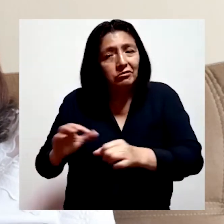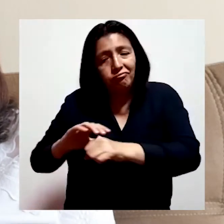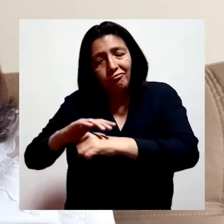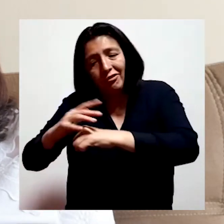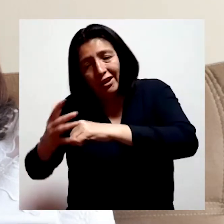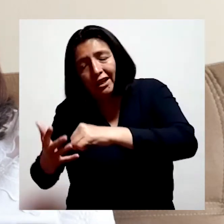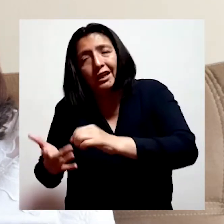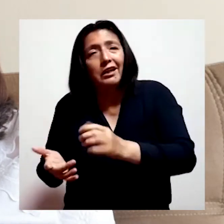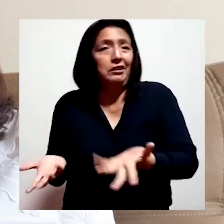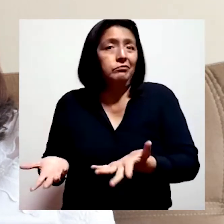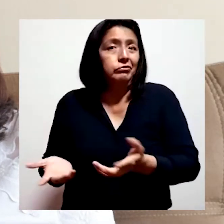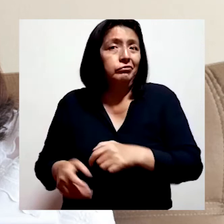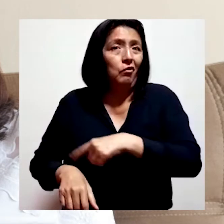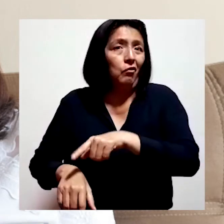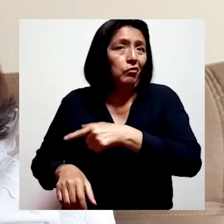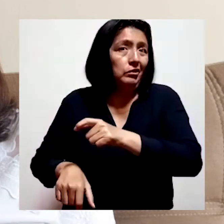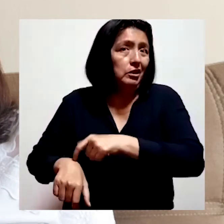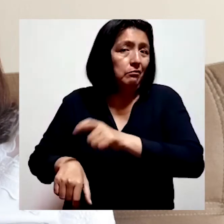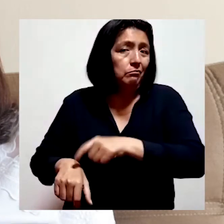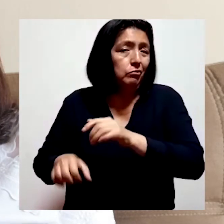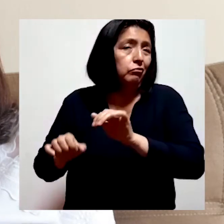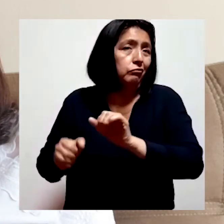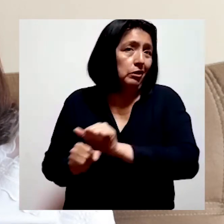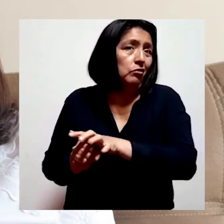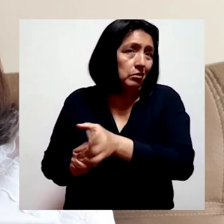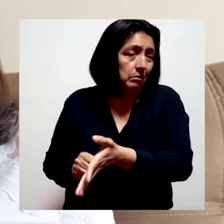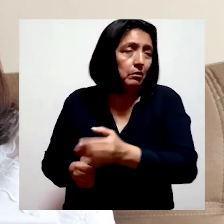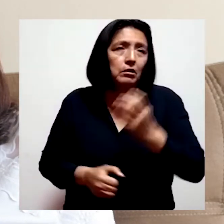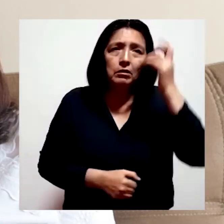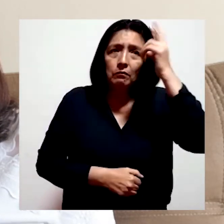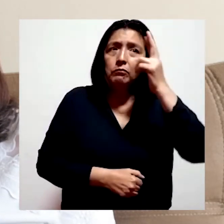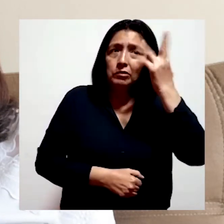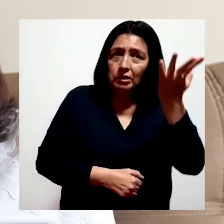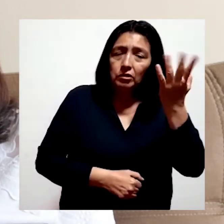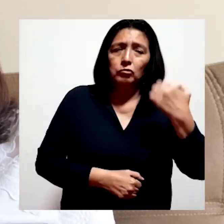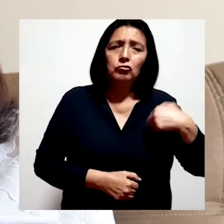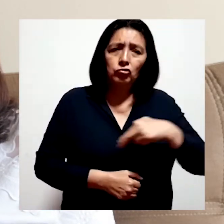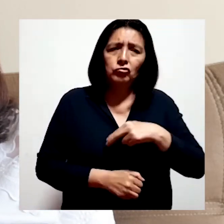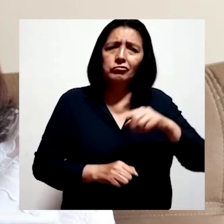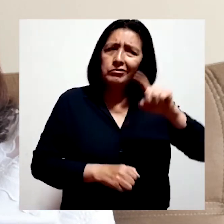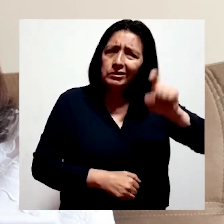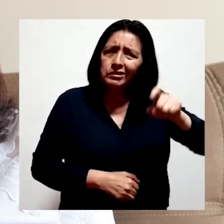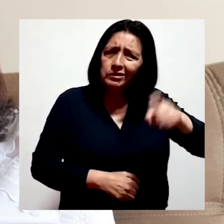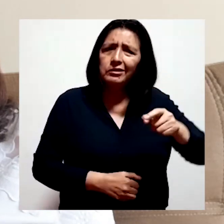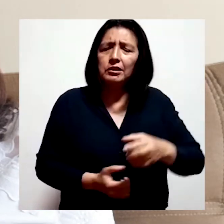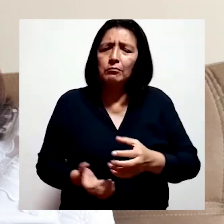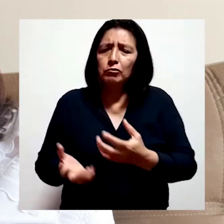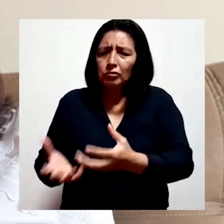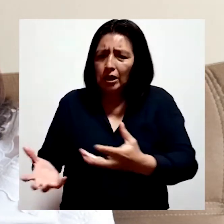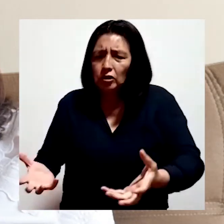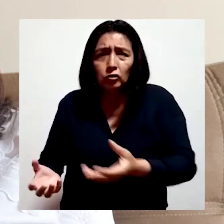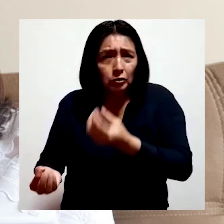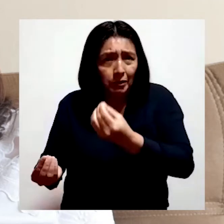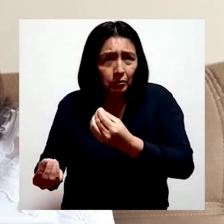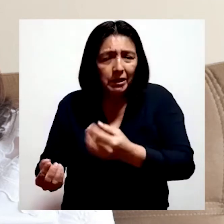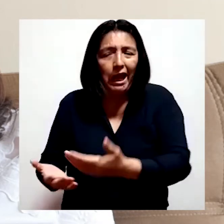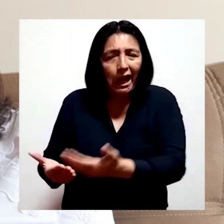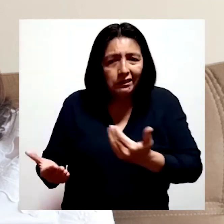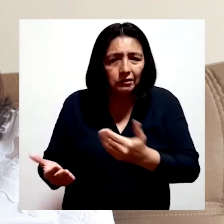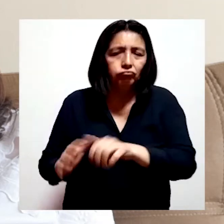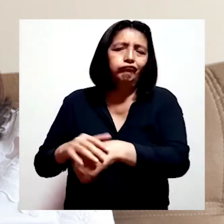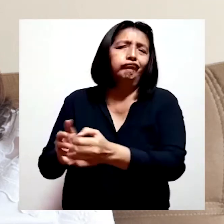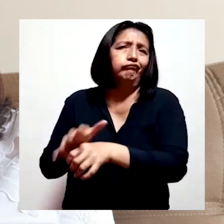el virus por varias horas. Es por eso que nosotros debemos lavar muy bien los alimentos antes de consumirlos.